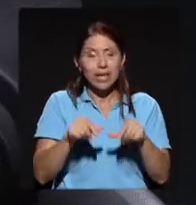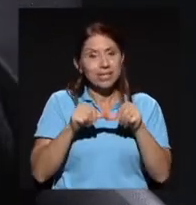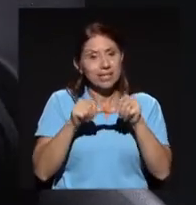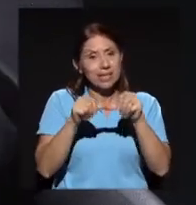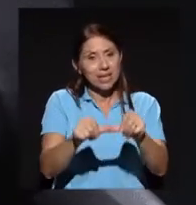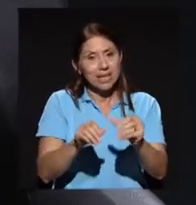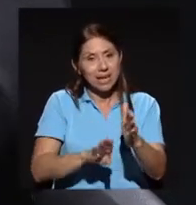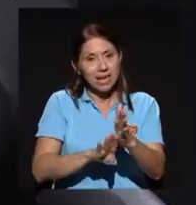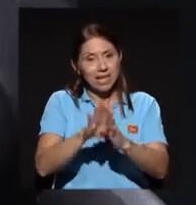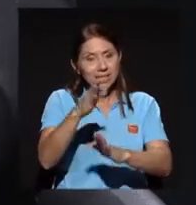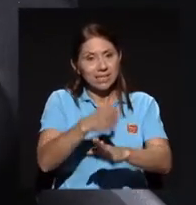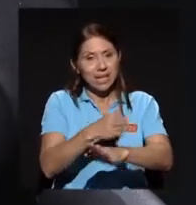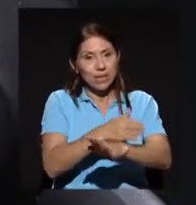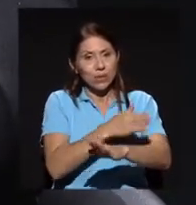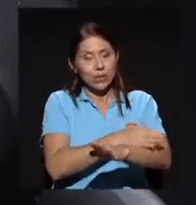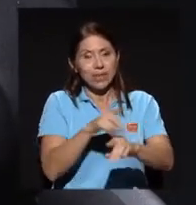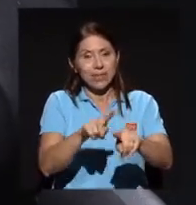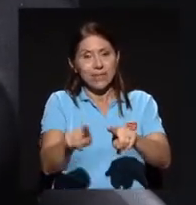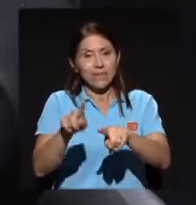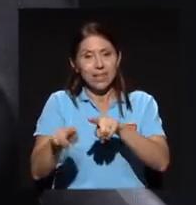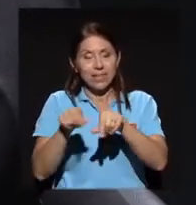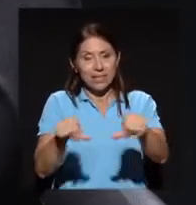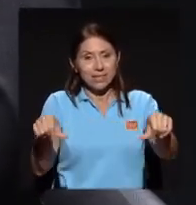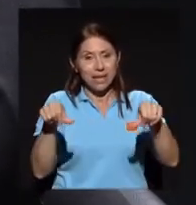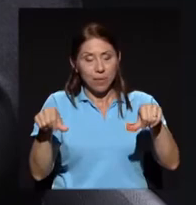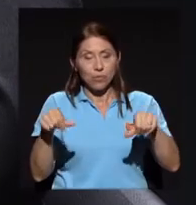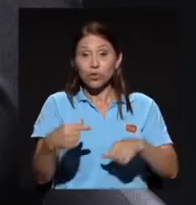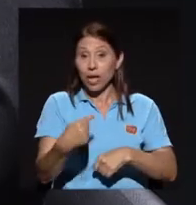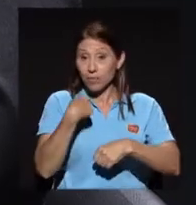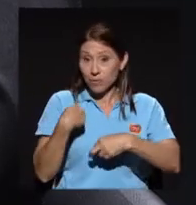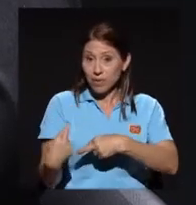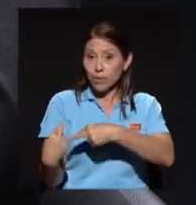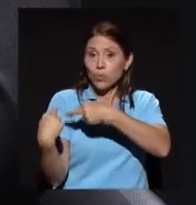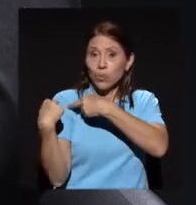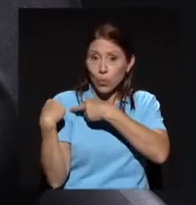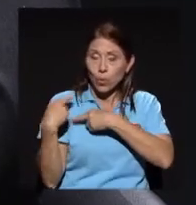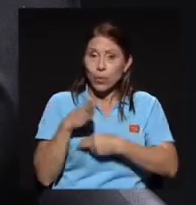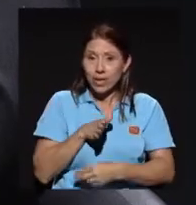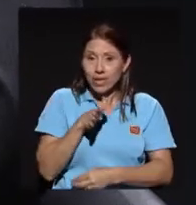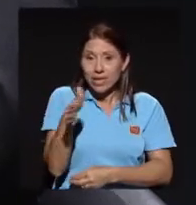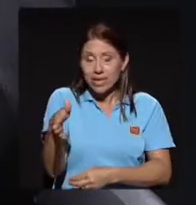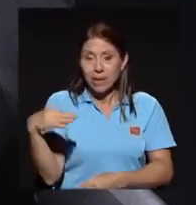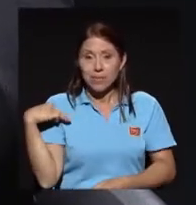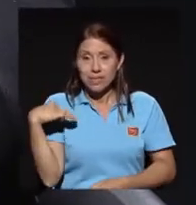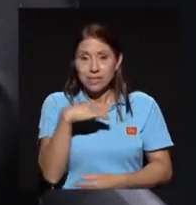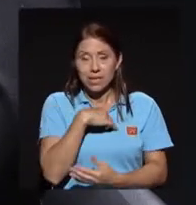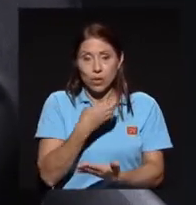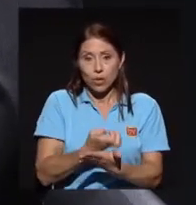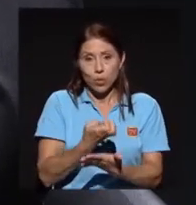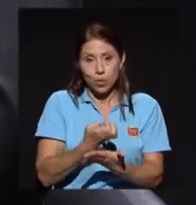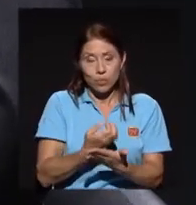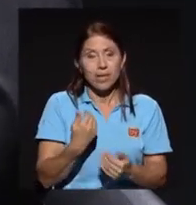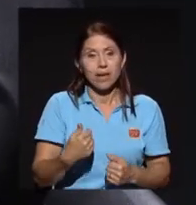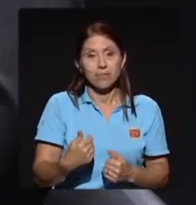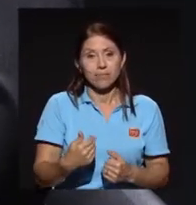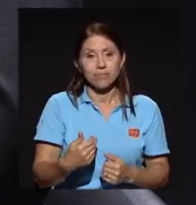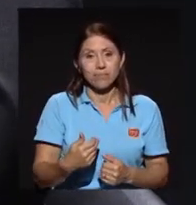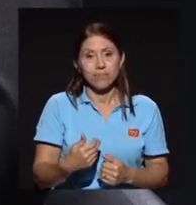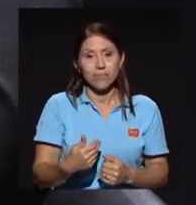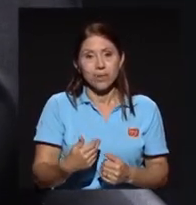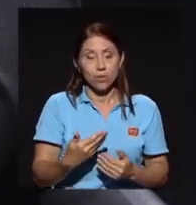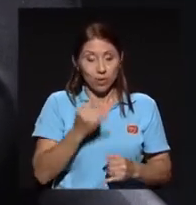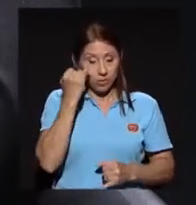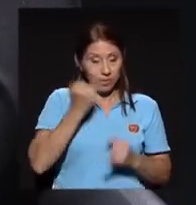creciendo en diferentes campos, ¿verdad? A mí me tocó ir al Ministerio de Economía posterior a la